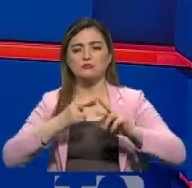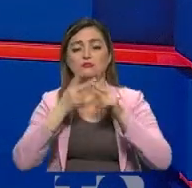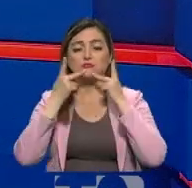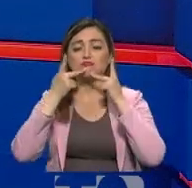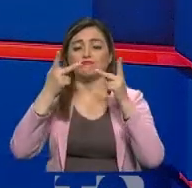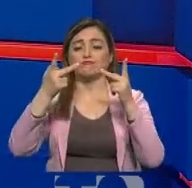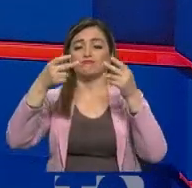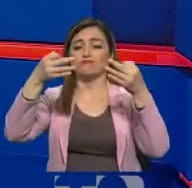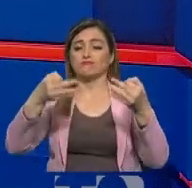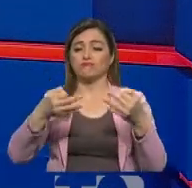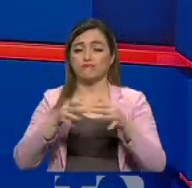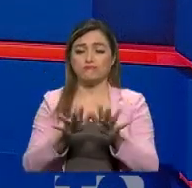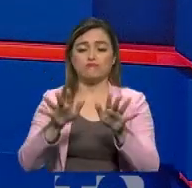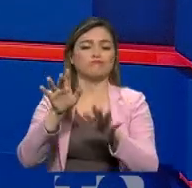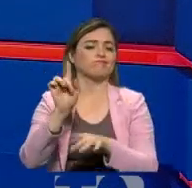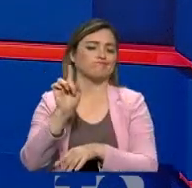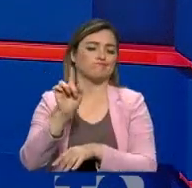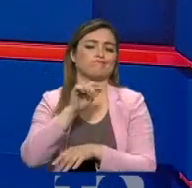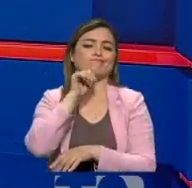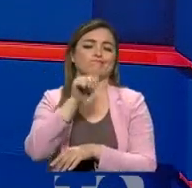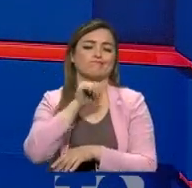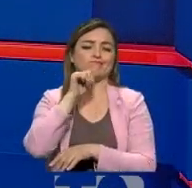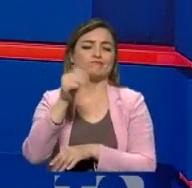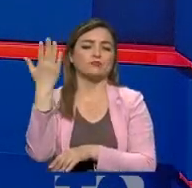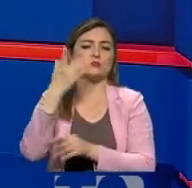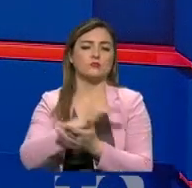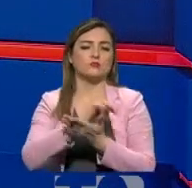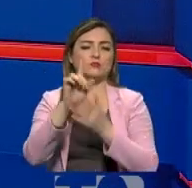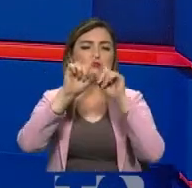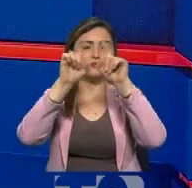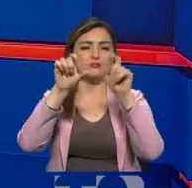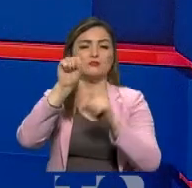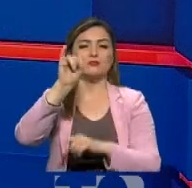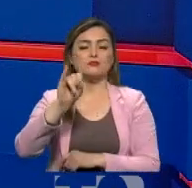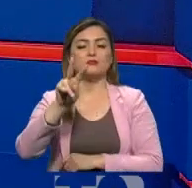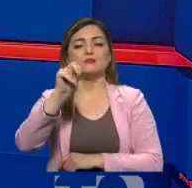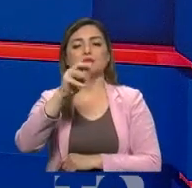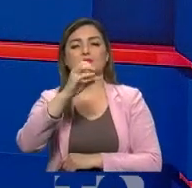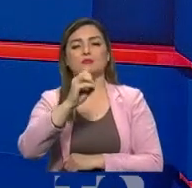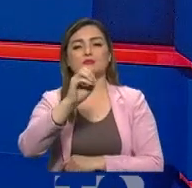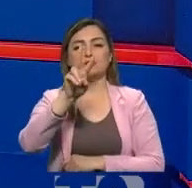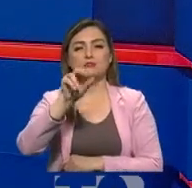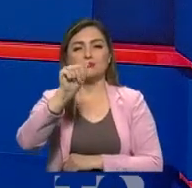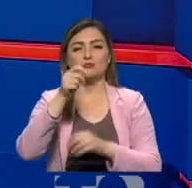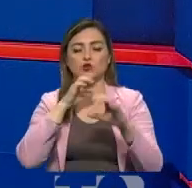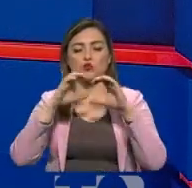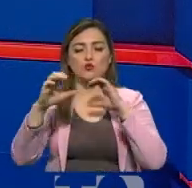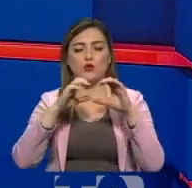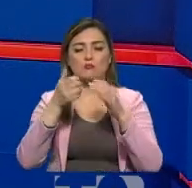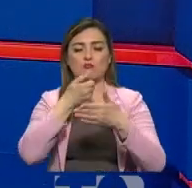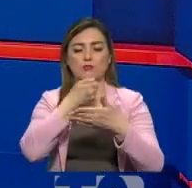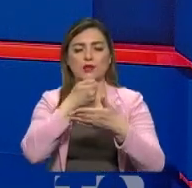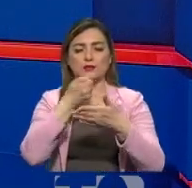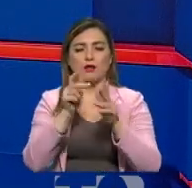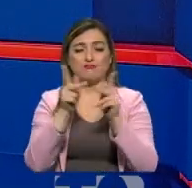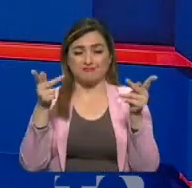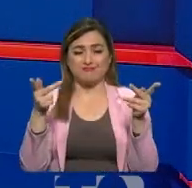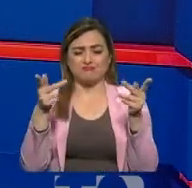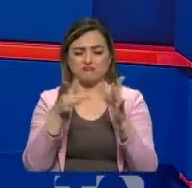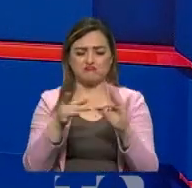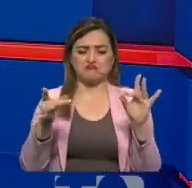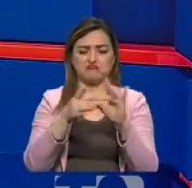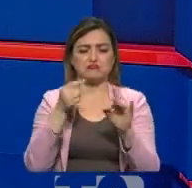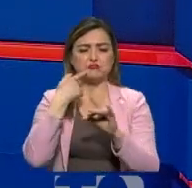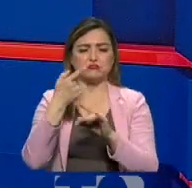publicados de forma masiva. Por ejemplo, hace un par de semanas la empresa Sinovac en sendos comunicados de prensa aseguró que las vacunas